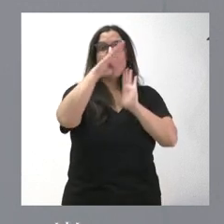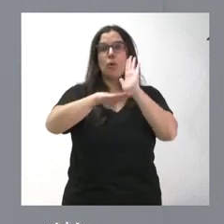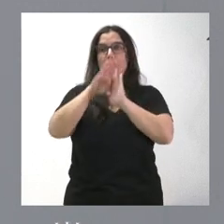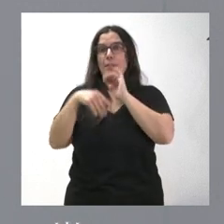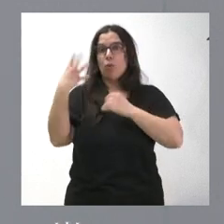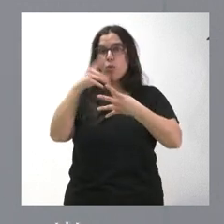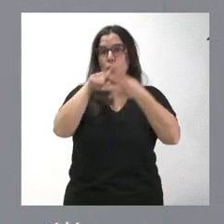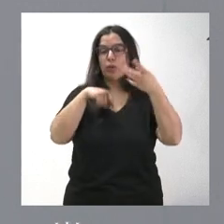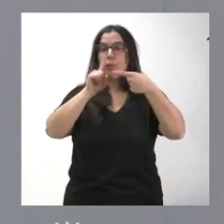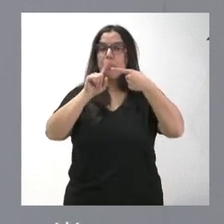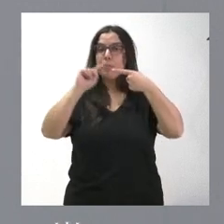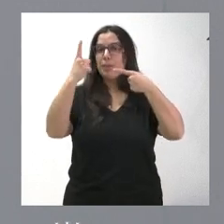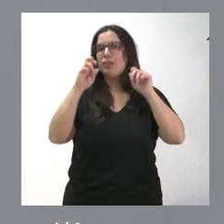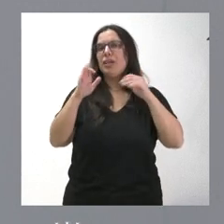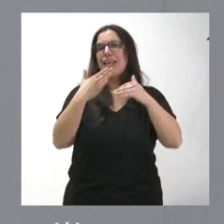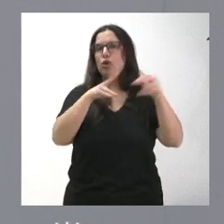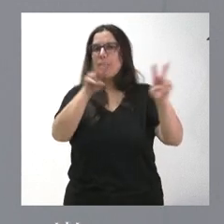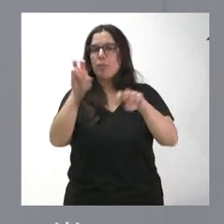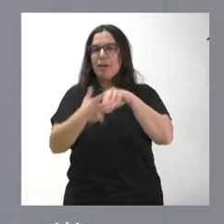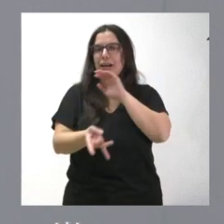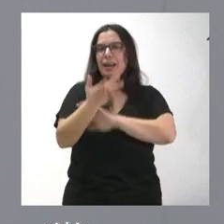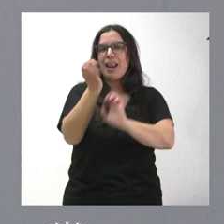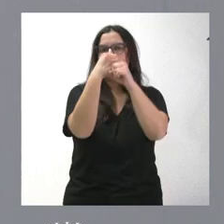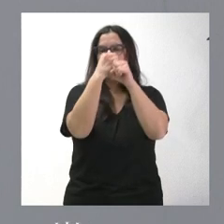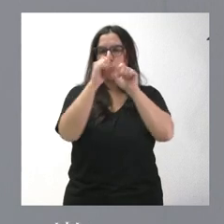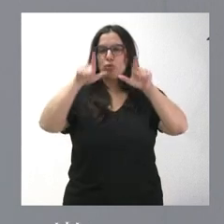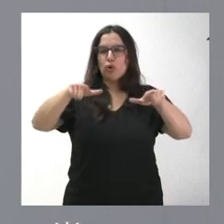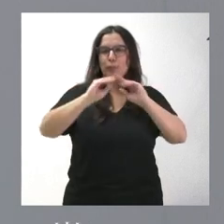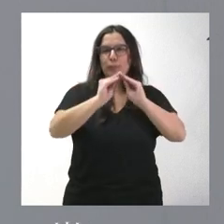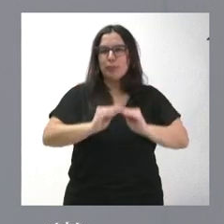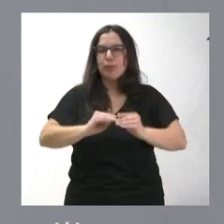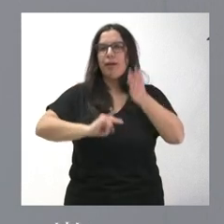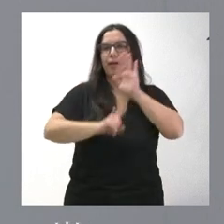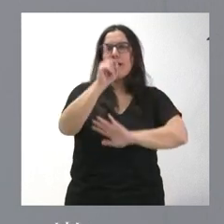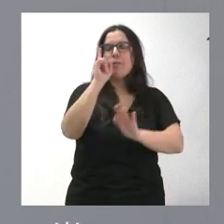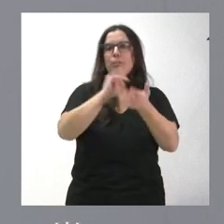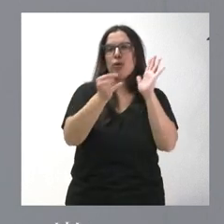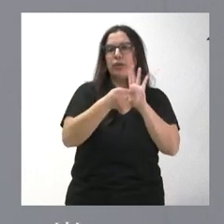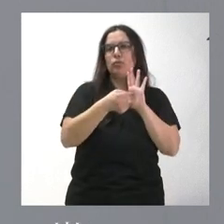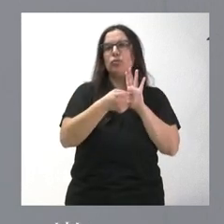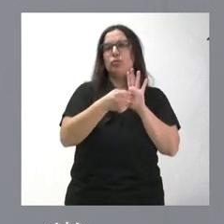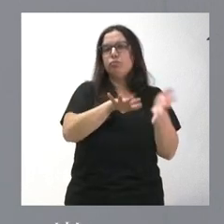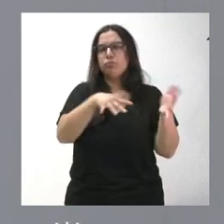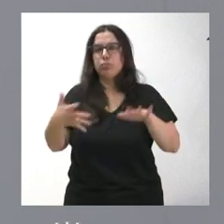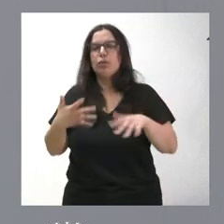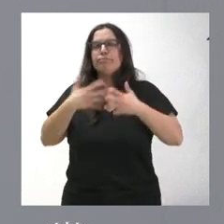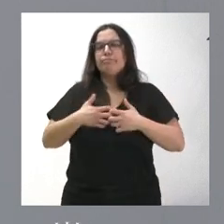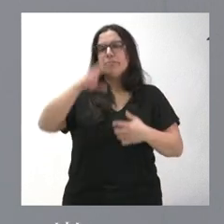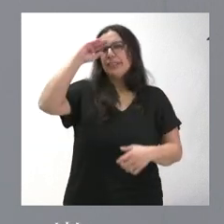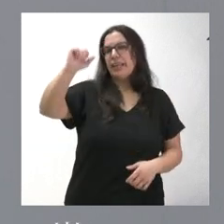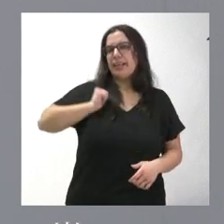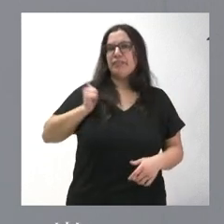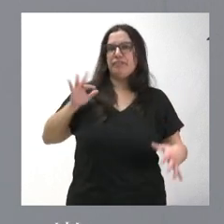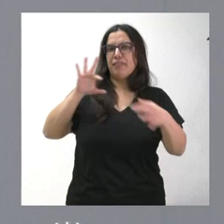primer programa, que es el programa de innovación para la implantación de un laboratorio para el desarrollo de proyectos que tenga como motor la inteligencia